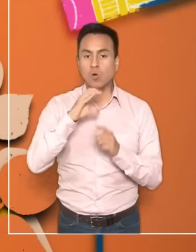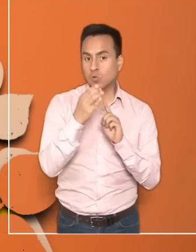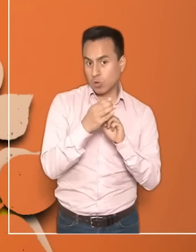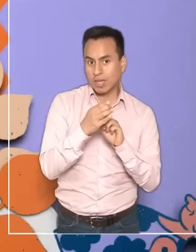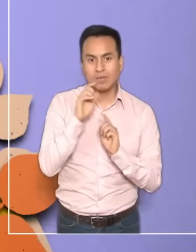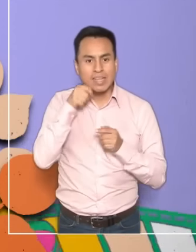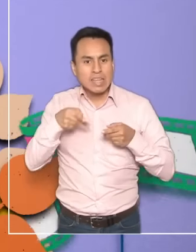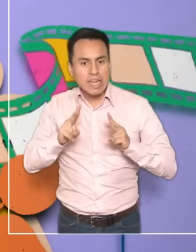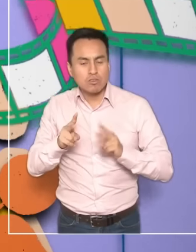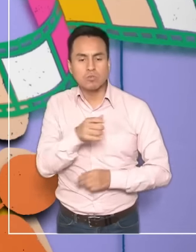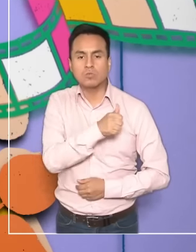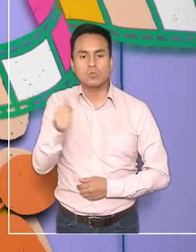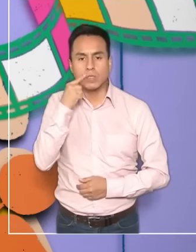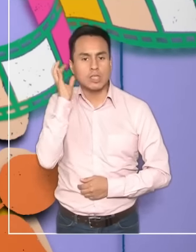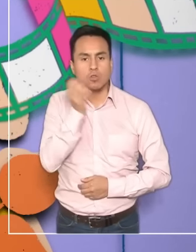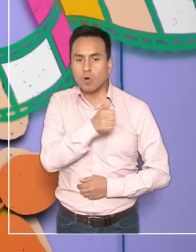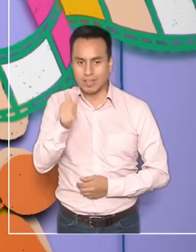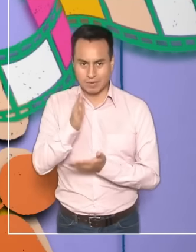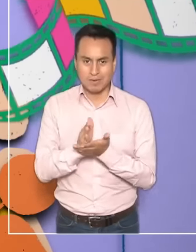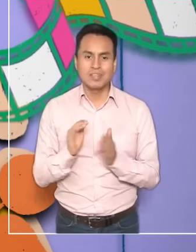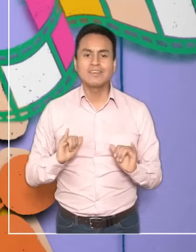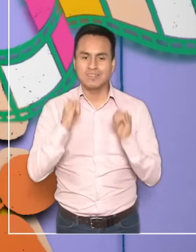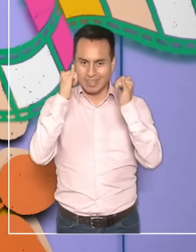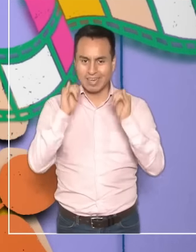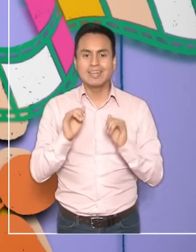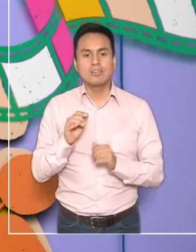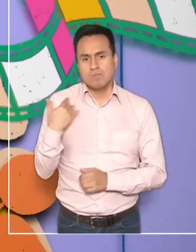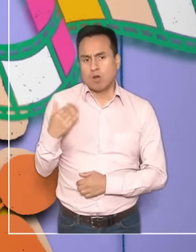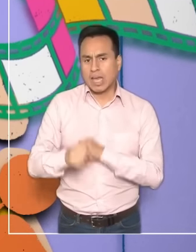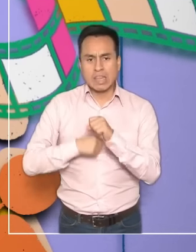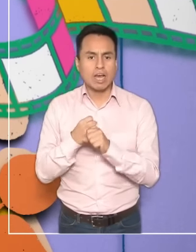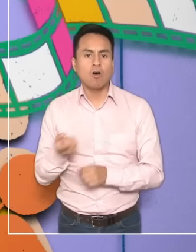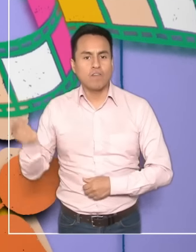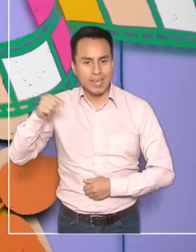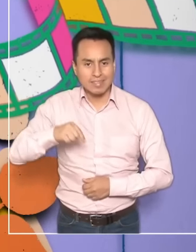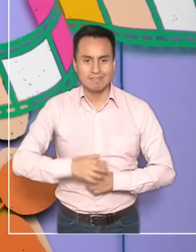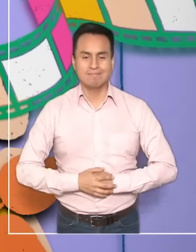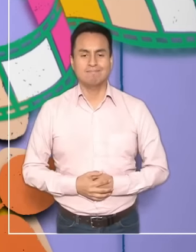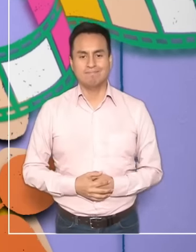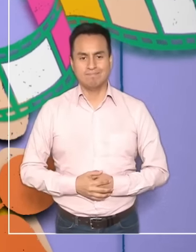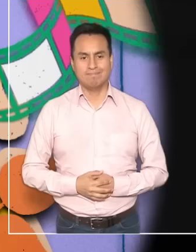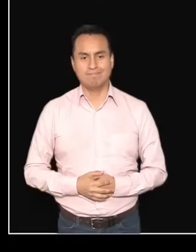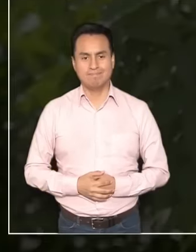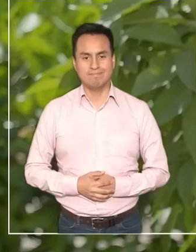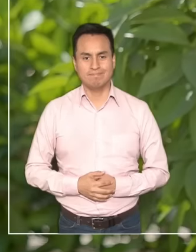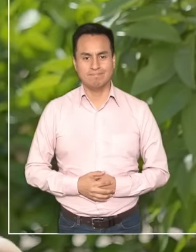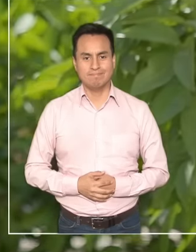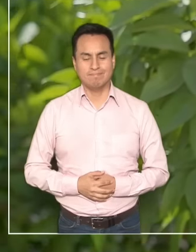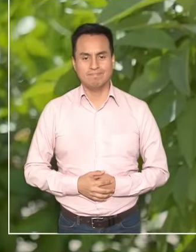verano. Cultura es un derecho que todas y todos deberíamos disfrutar sin importar tu edad o de donde vengas.